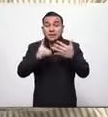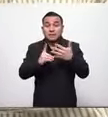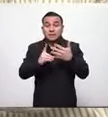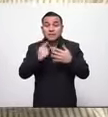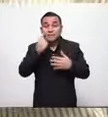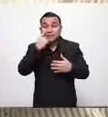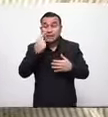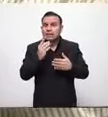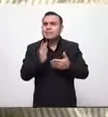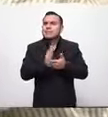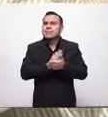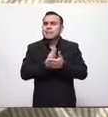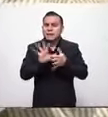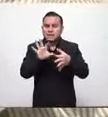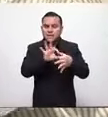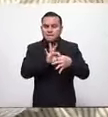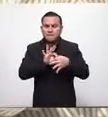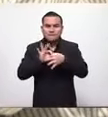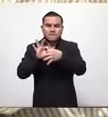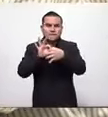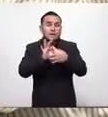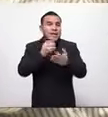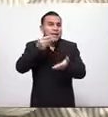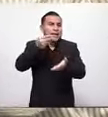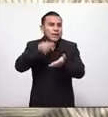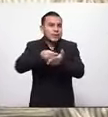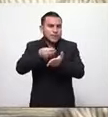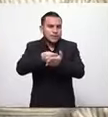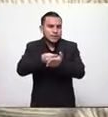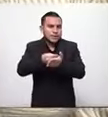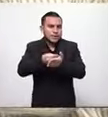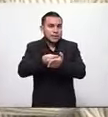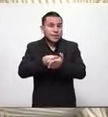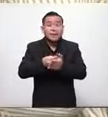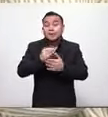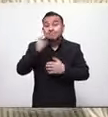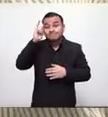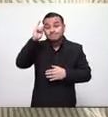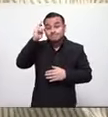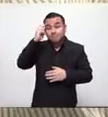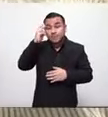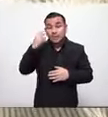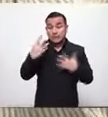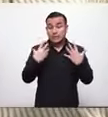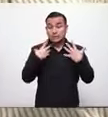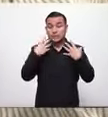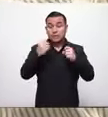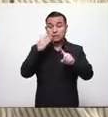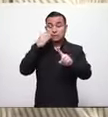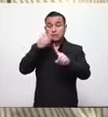estaban vinculados a la economía porque se decía que sólo la salud se veía y la vida